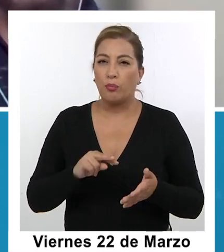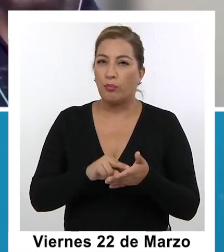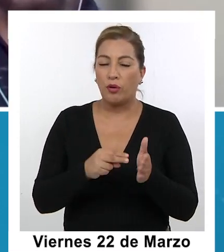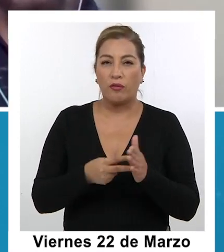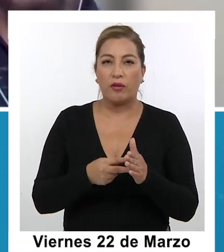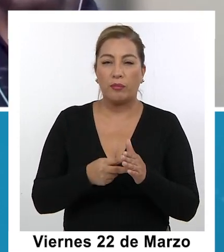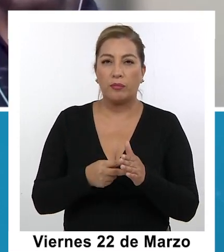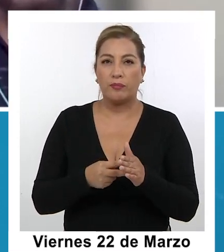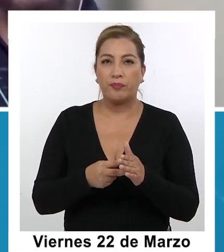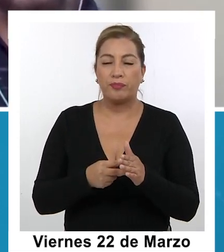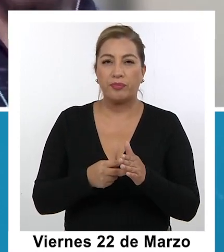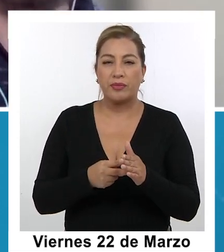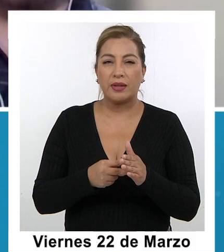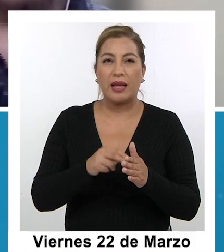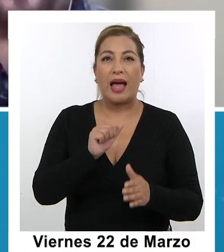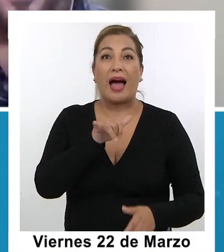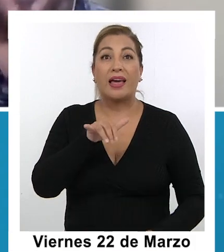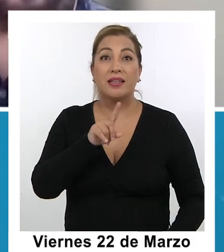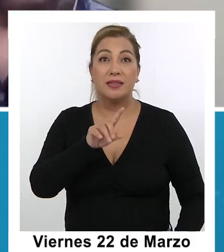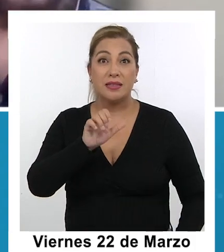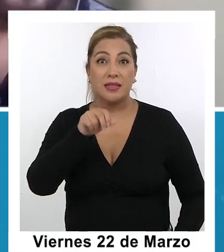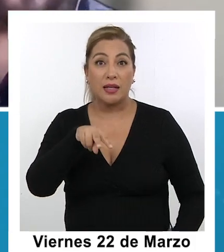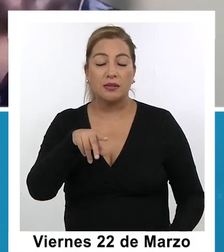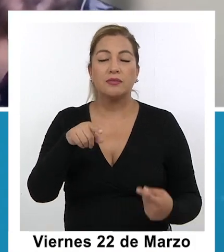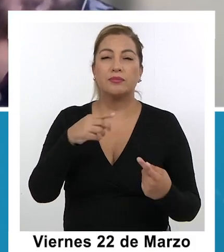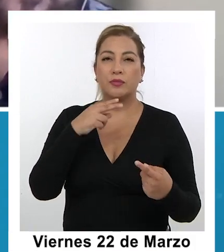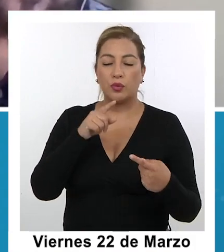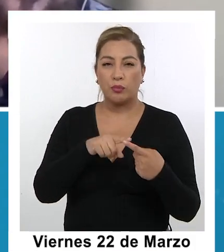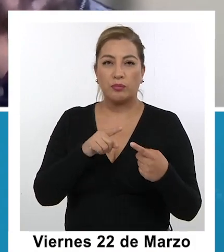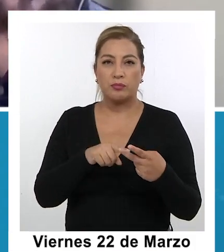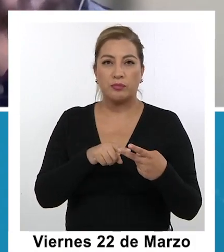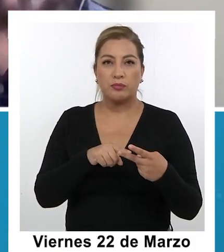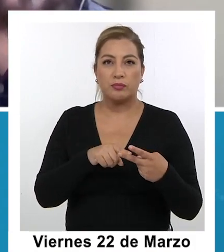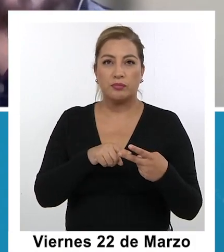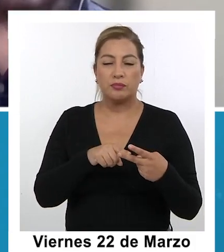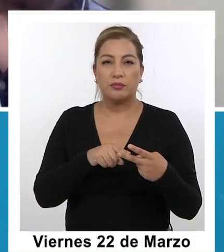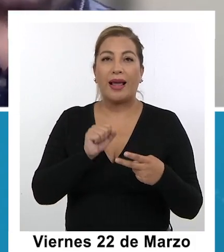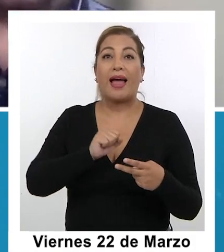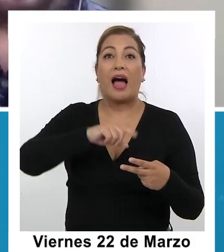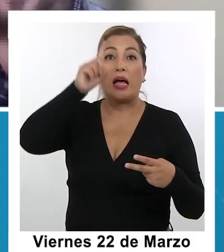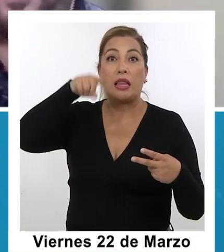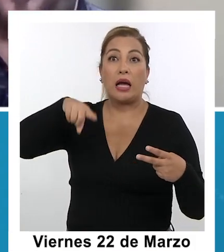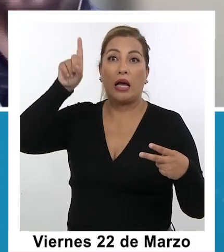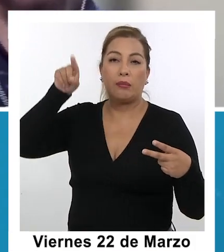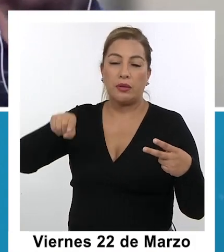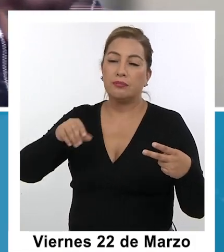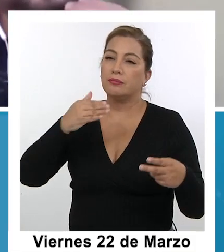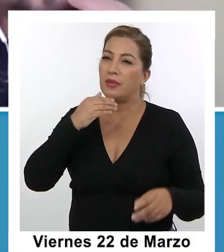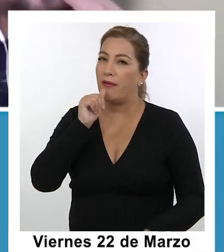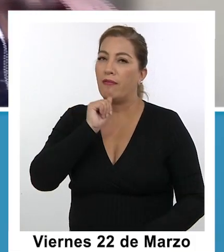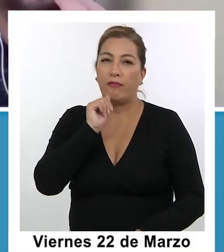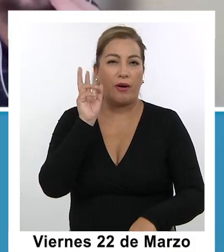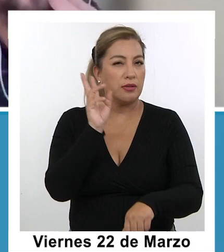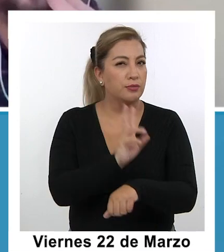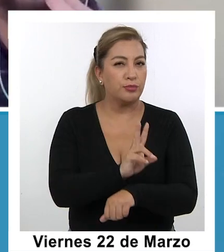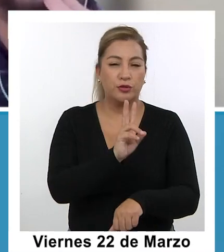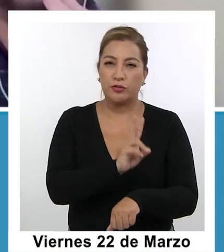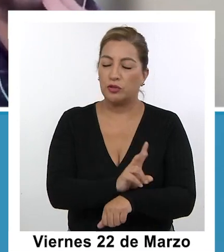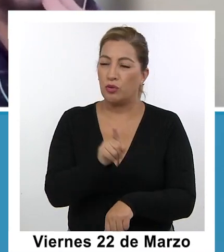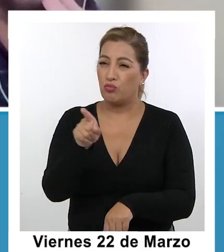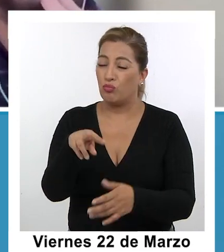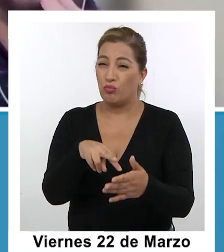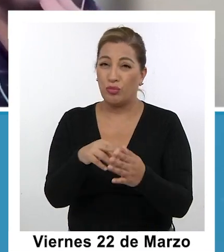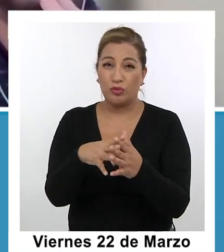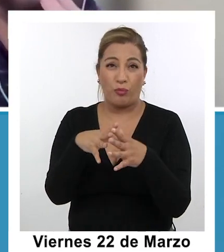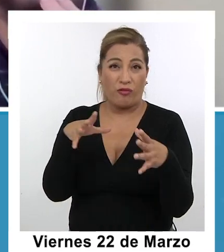problema en la región de Aysel ¿Ya? Y tenemos un problema en la región de Atacama. sea la región de Atacama le le llueve sobre mojado de alguna